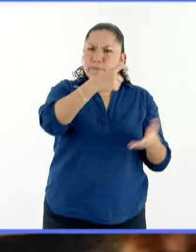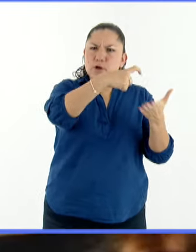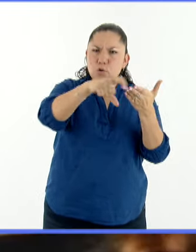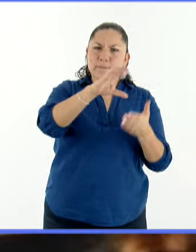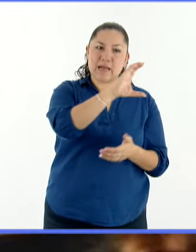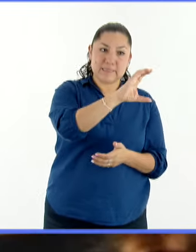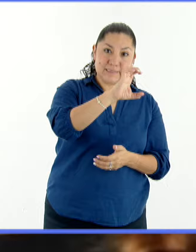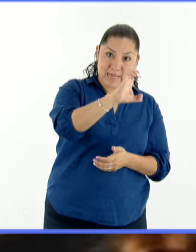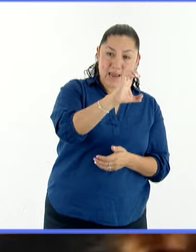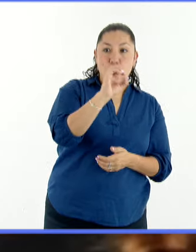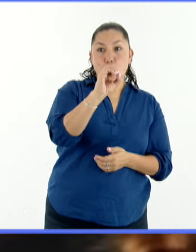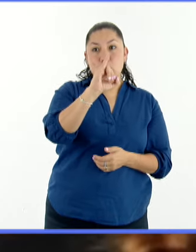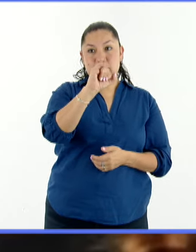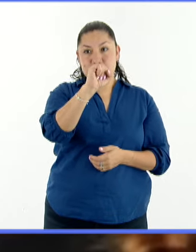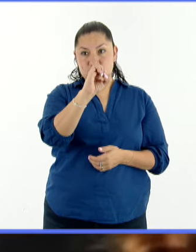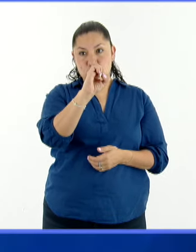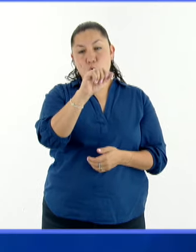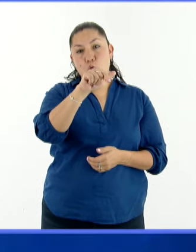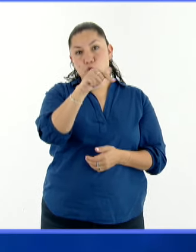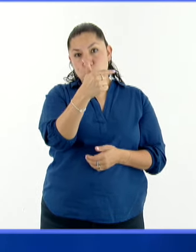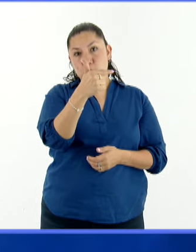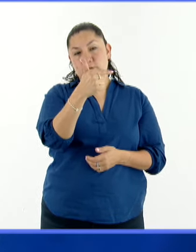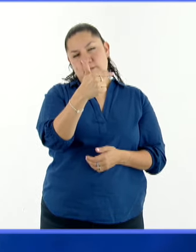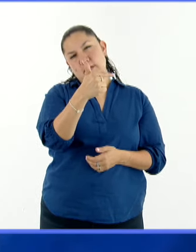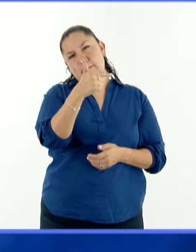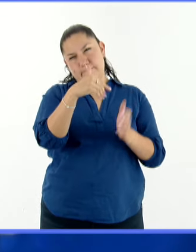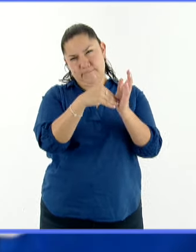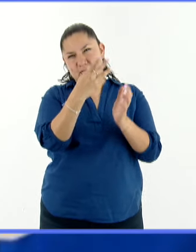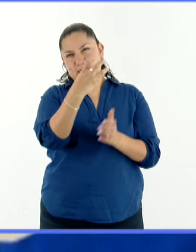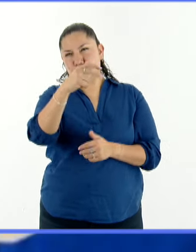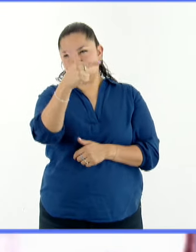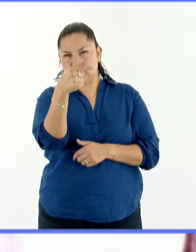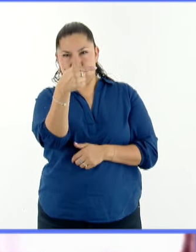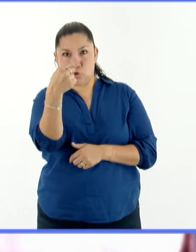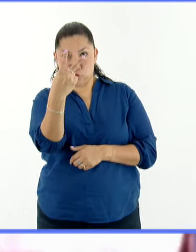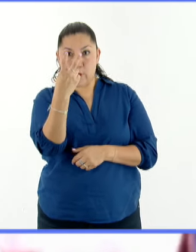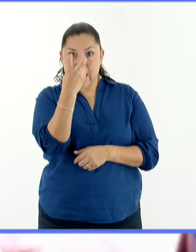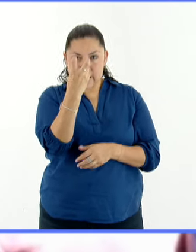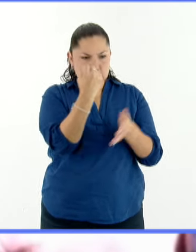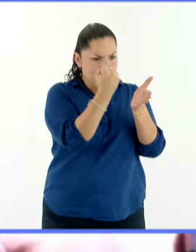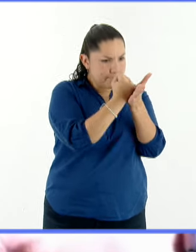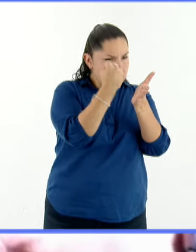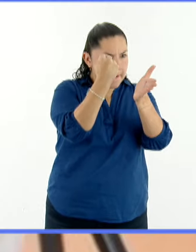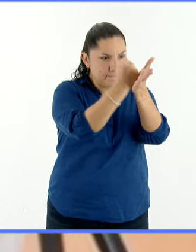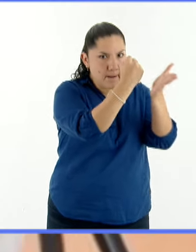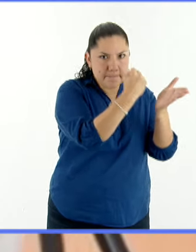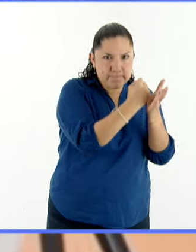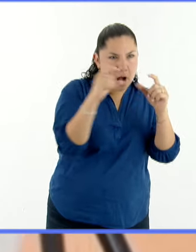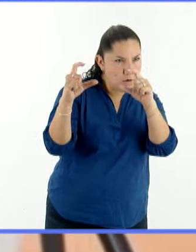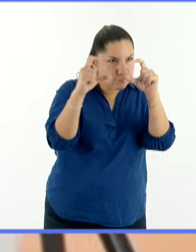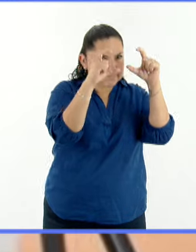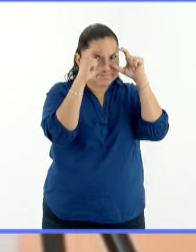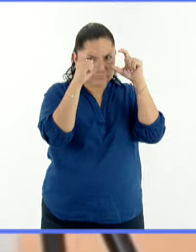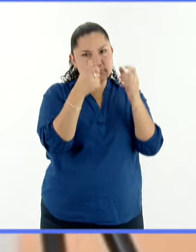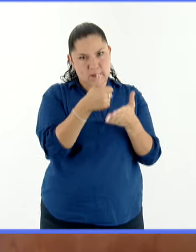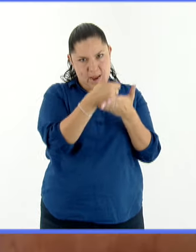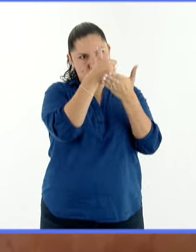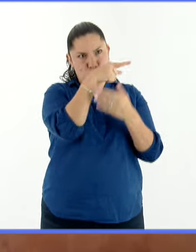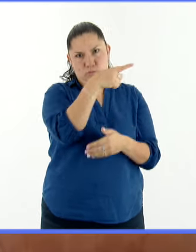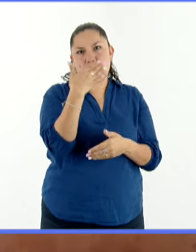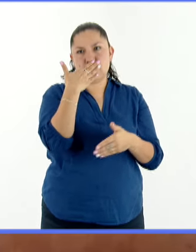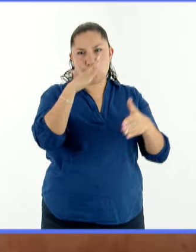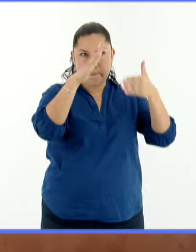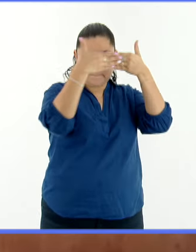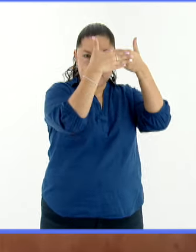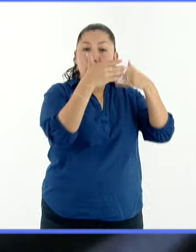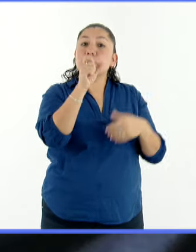ISO 12312-2, que cuentan con los filtros adecuados. De igual manera, los binoculares y telescopios